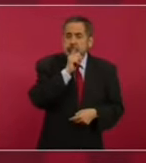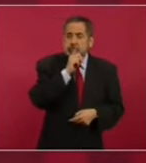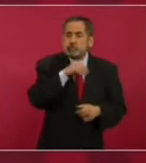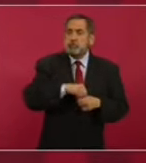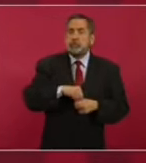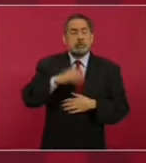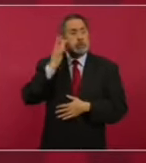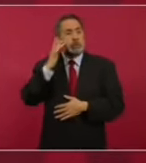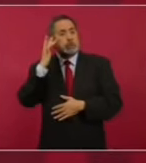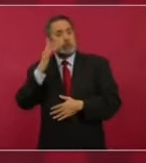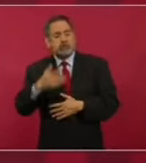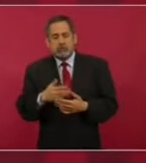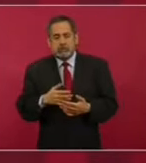tiene. Y el otro enojo